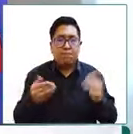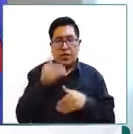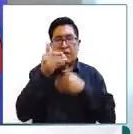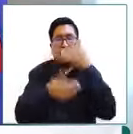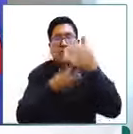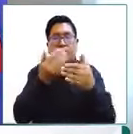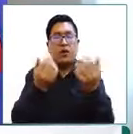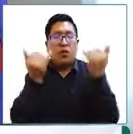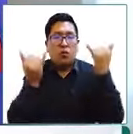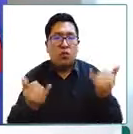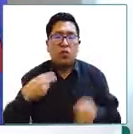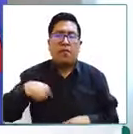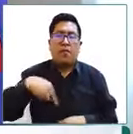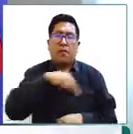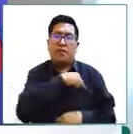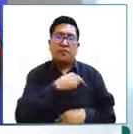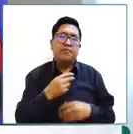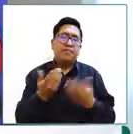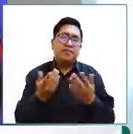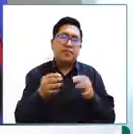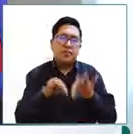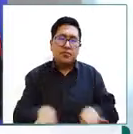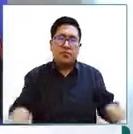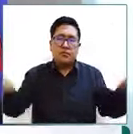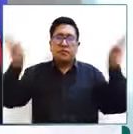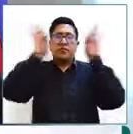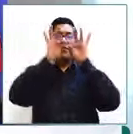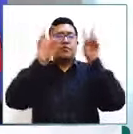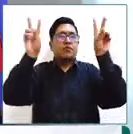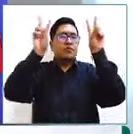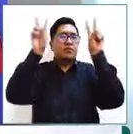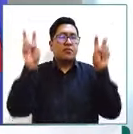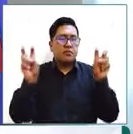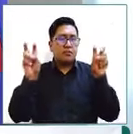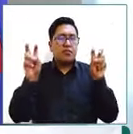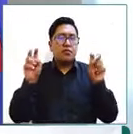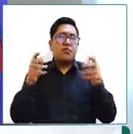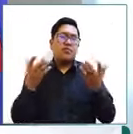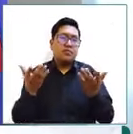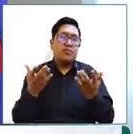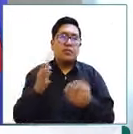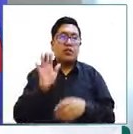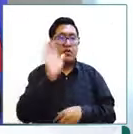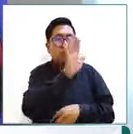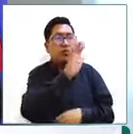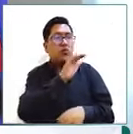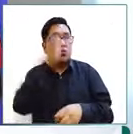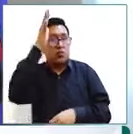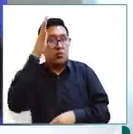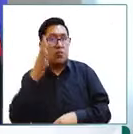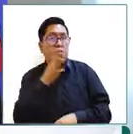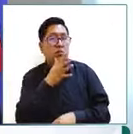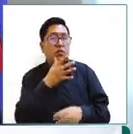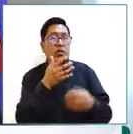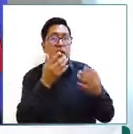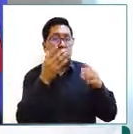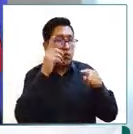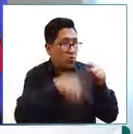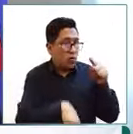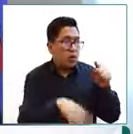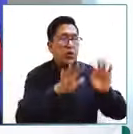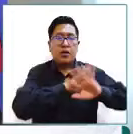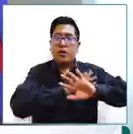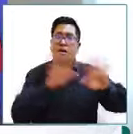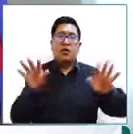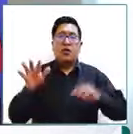hemos indicado de que sería importante tal vez ponerle un límite al ejercicio de esa autoridad para que ese abuelo o el familiar con el que se